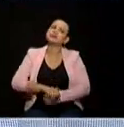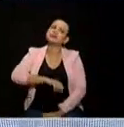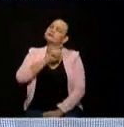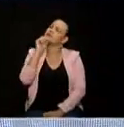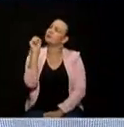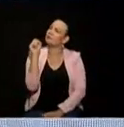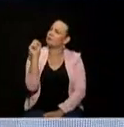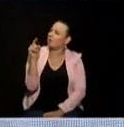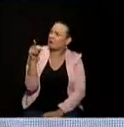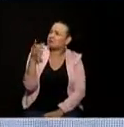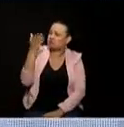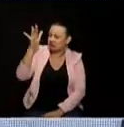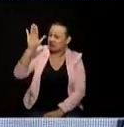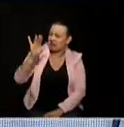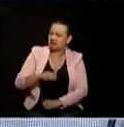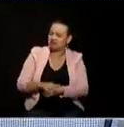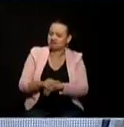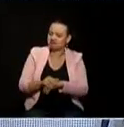propuesta